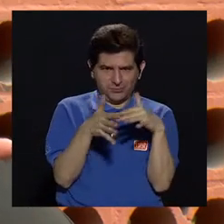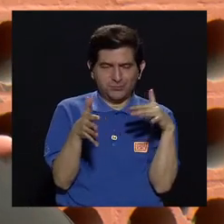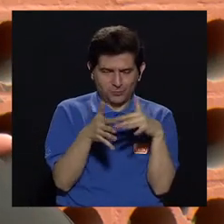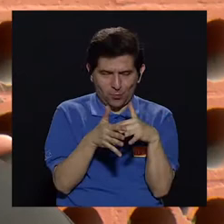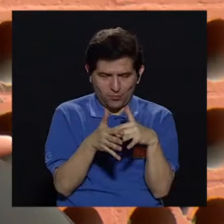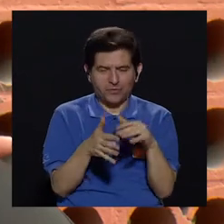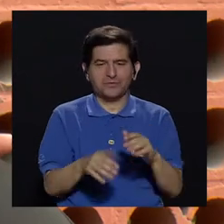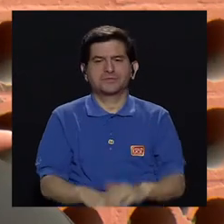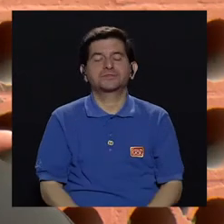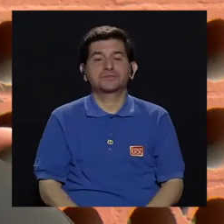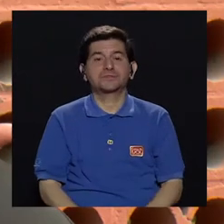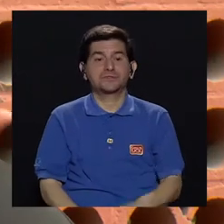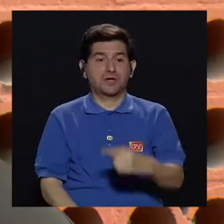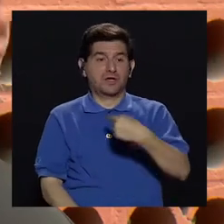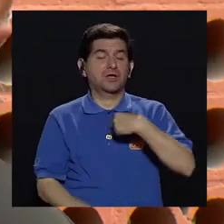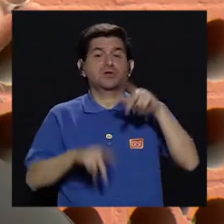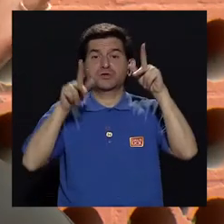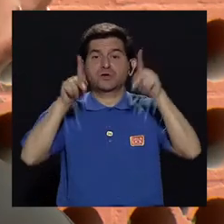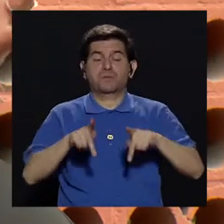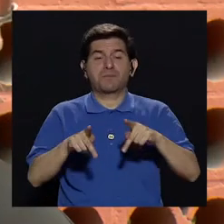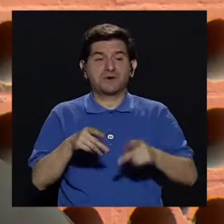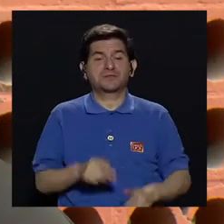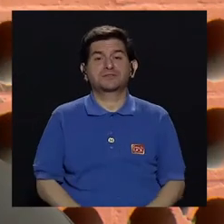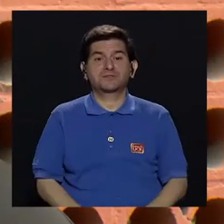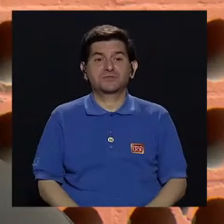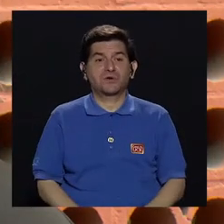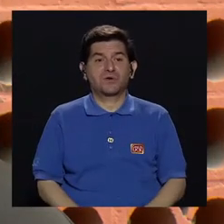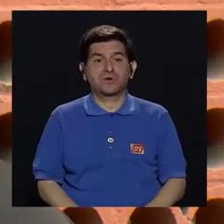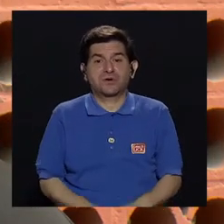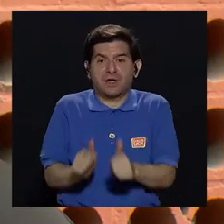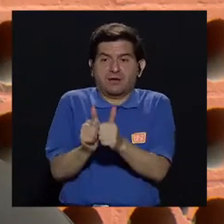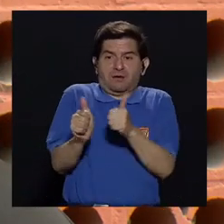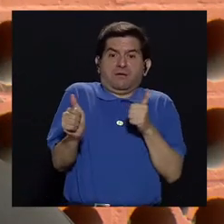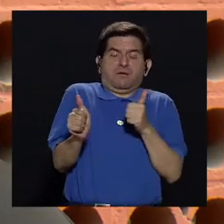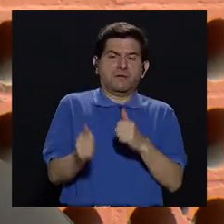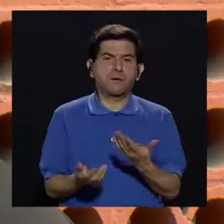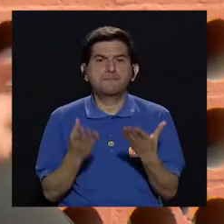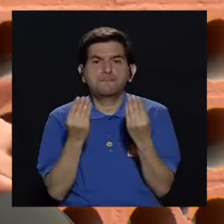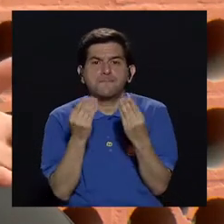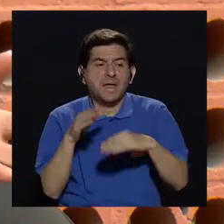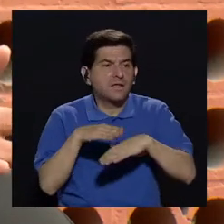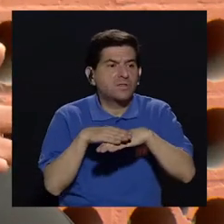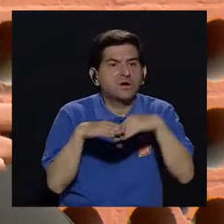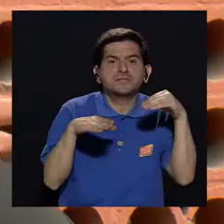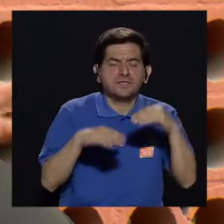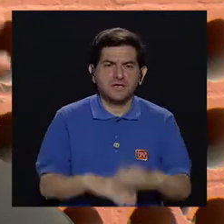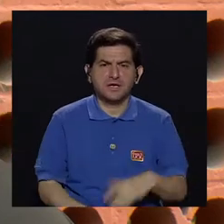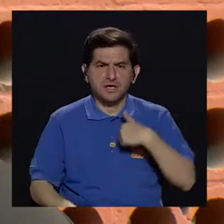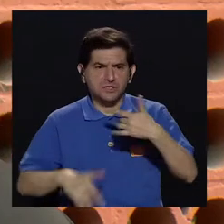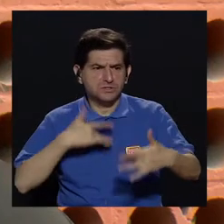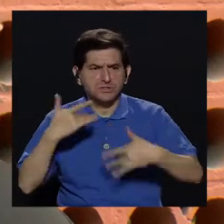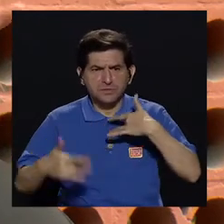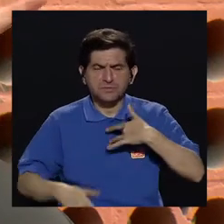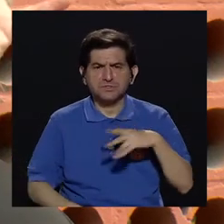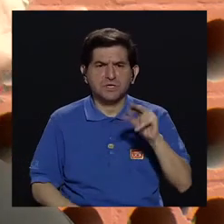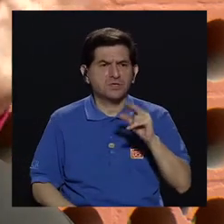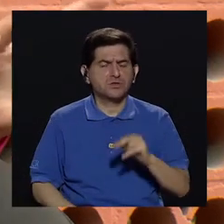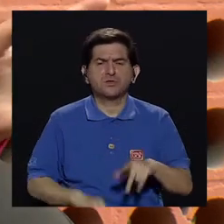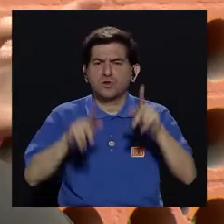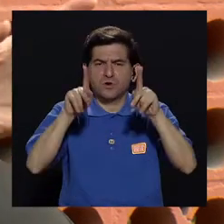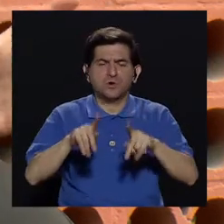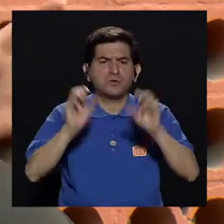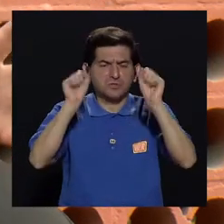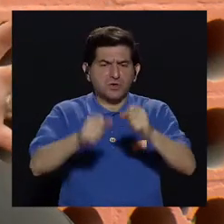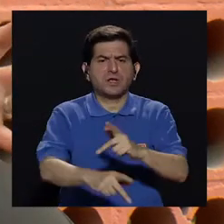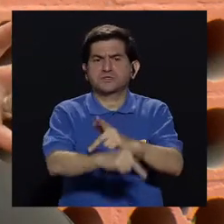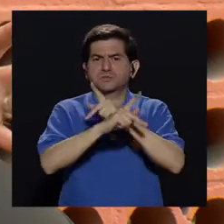estudios y me va a hacer una persona que generalmente me retraiga porque me da miedo salir, sentirme que no estoy con